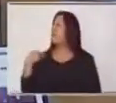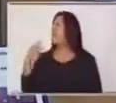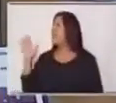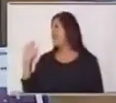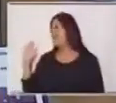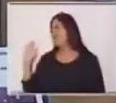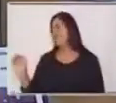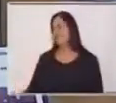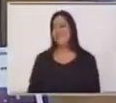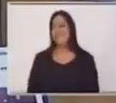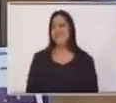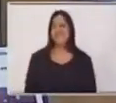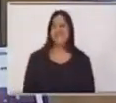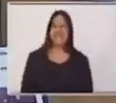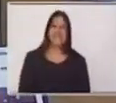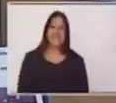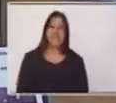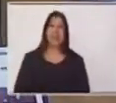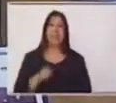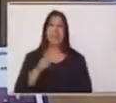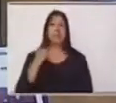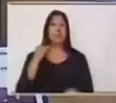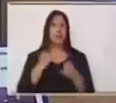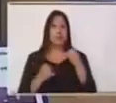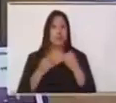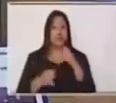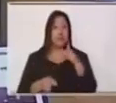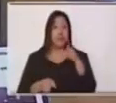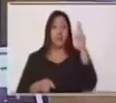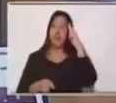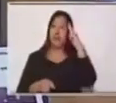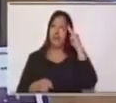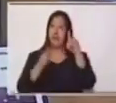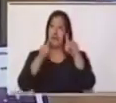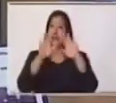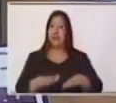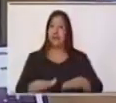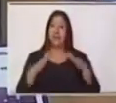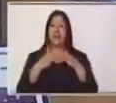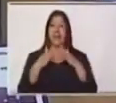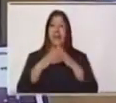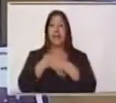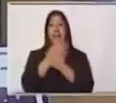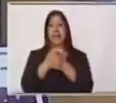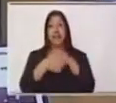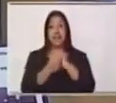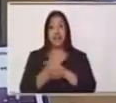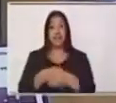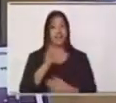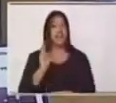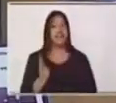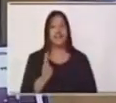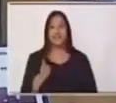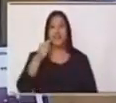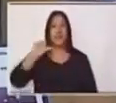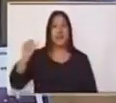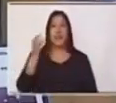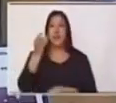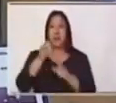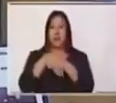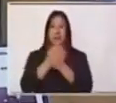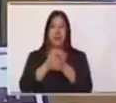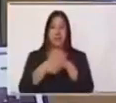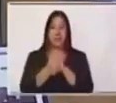Muchas gracias, Ruto. Para finalizar, te recuerdo, quédate en casa. Lávate las manos constantemente con agua y jabón.